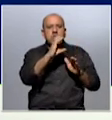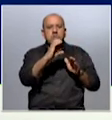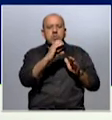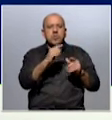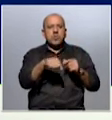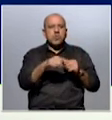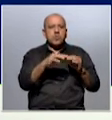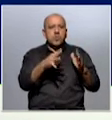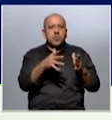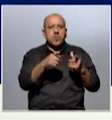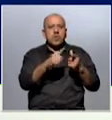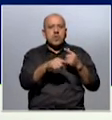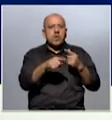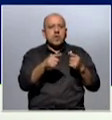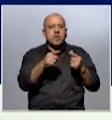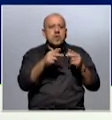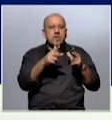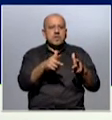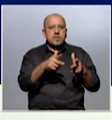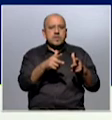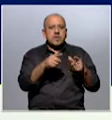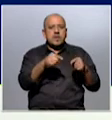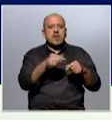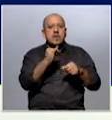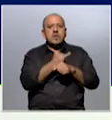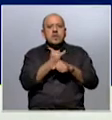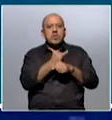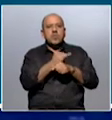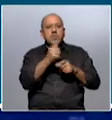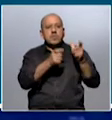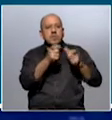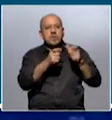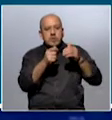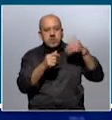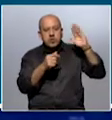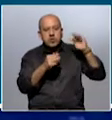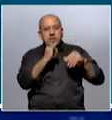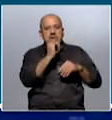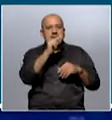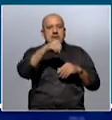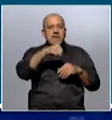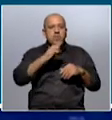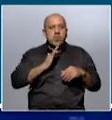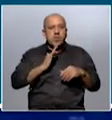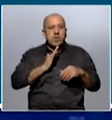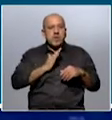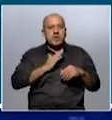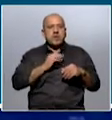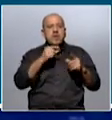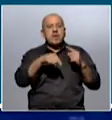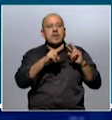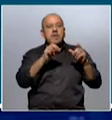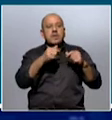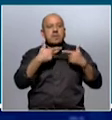implicaban, por lo menos en la redacción original, que el Instituto Nacional de las Personas Mayores y Inmayores, que depende del Ministerio de Desarrollo Social,